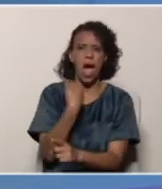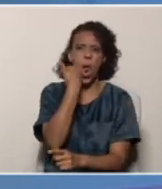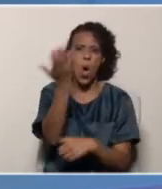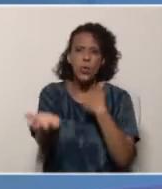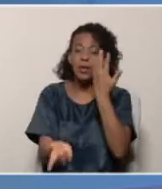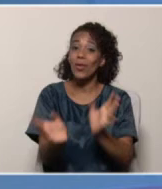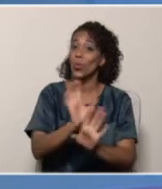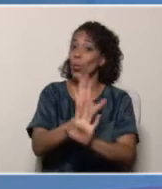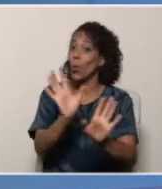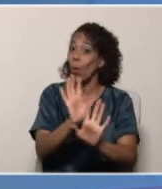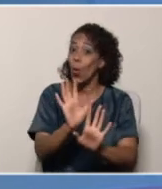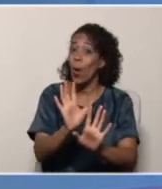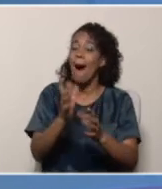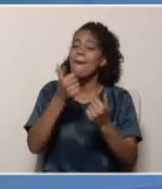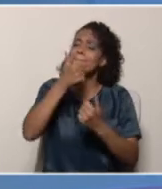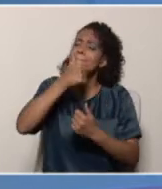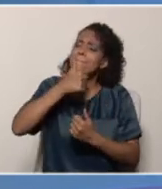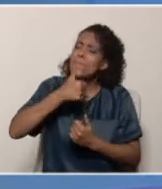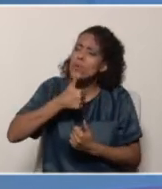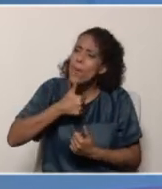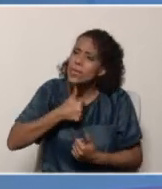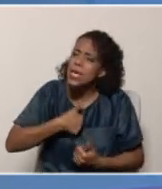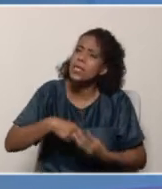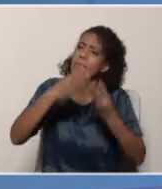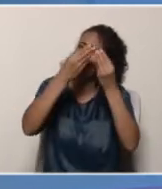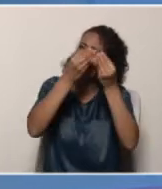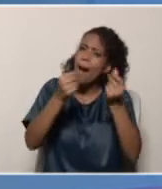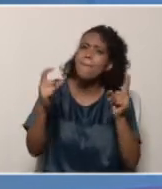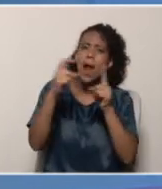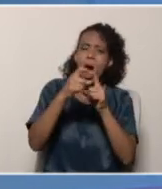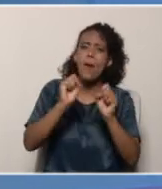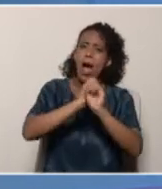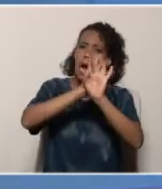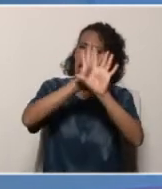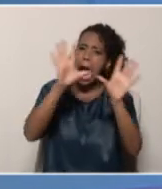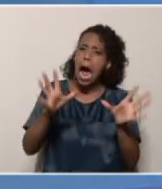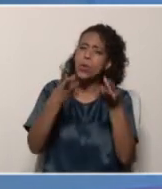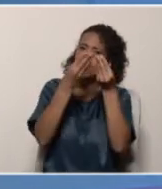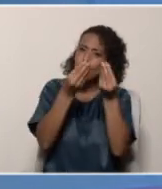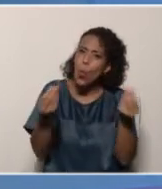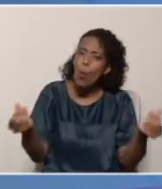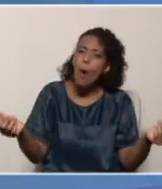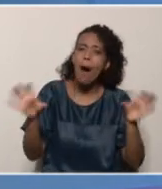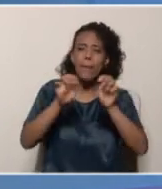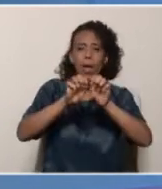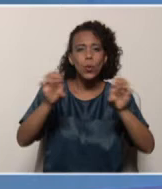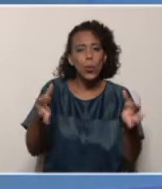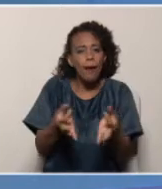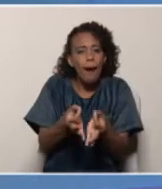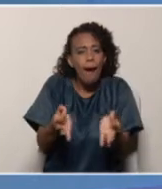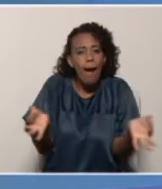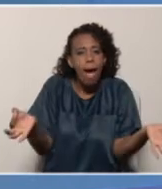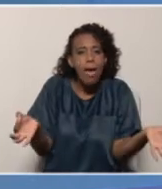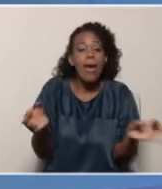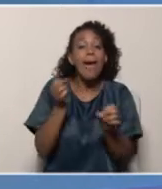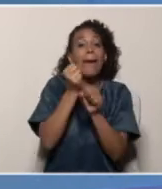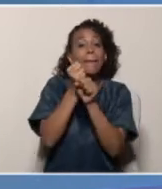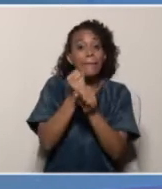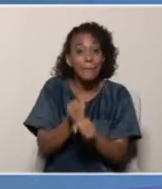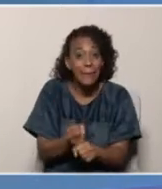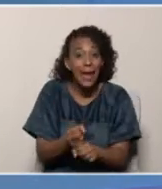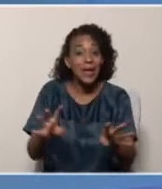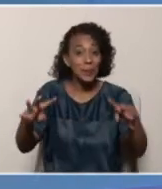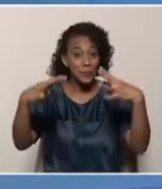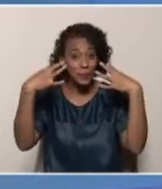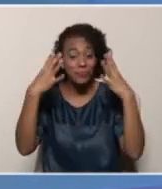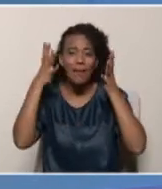teniendo la suficiente paciencia como para comprender que están en ese proceso de desarrollo. Espero entonces que cada una